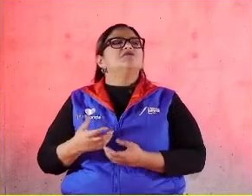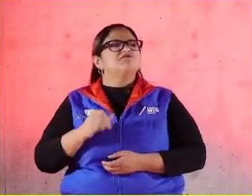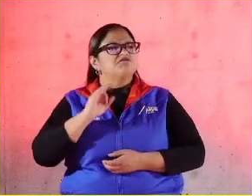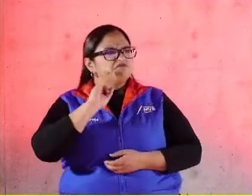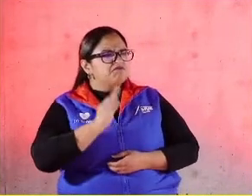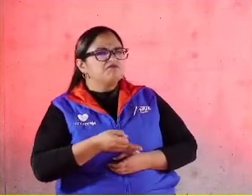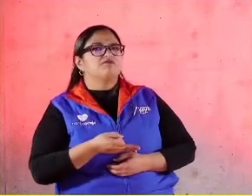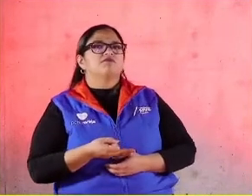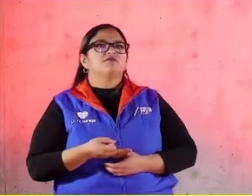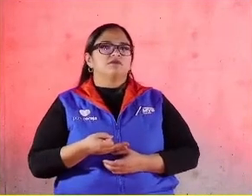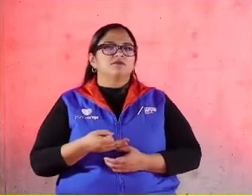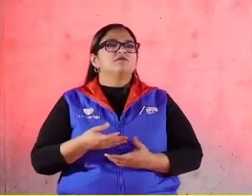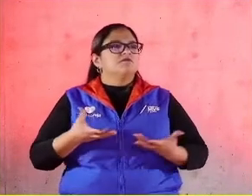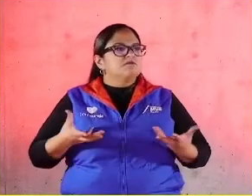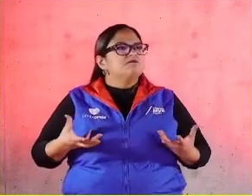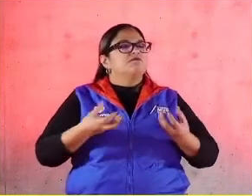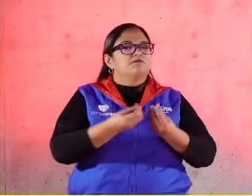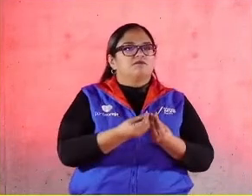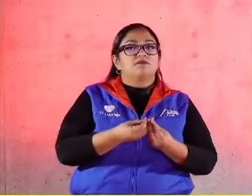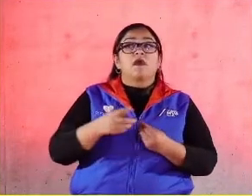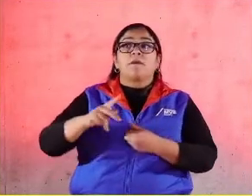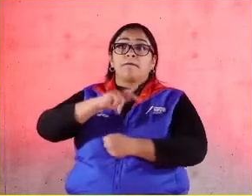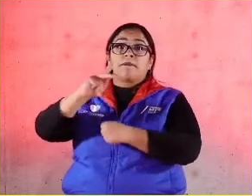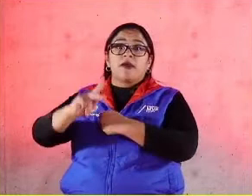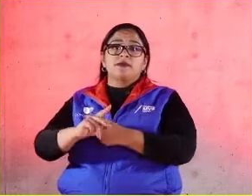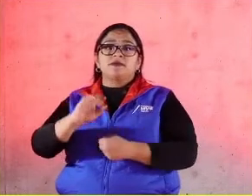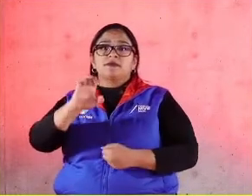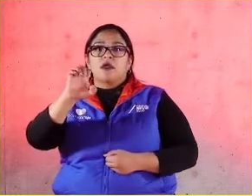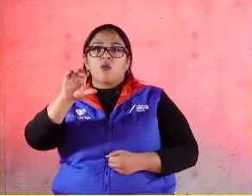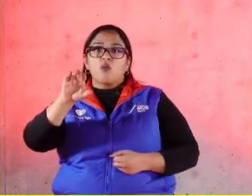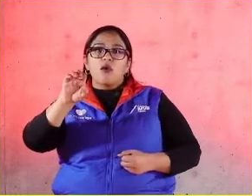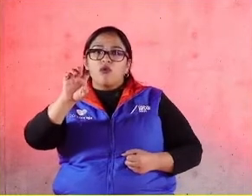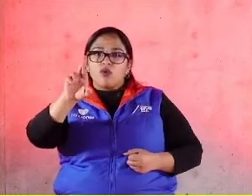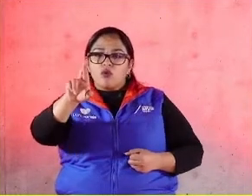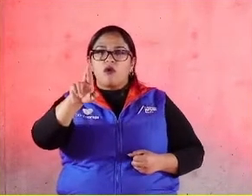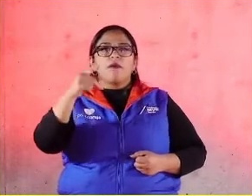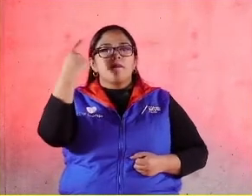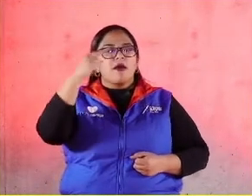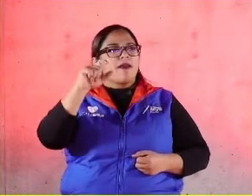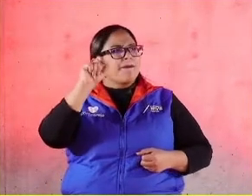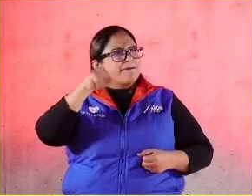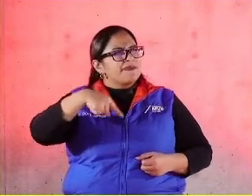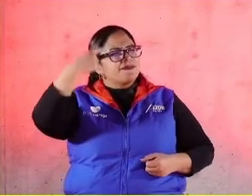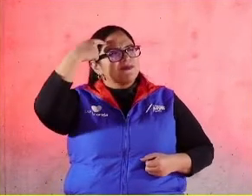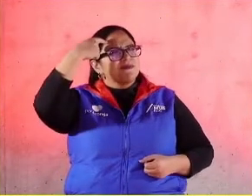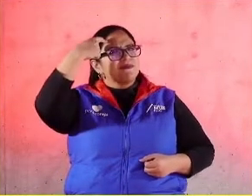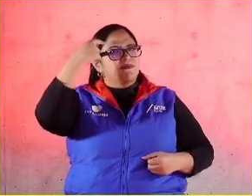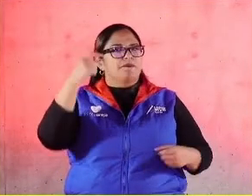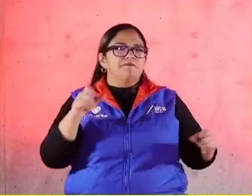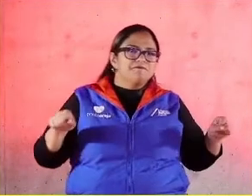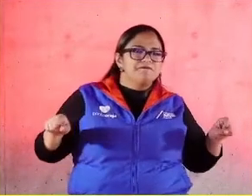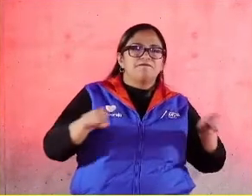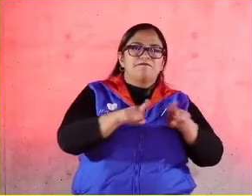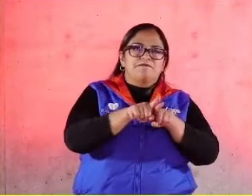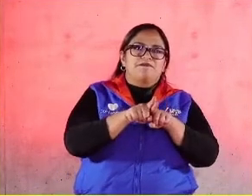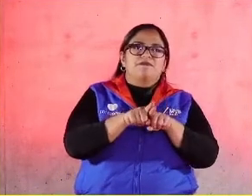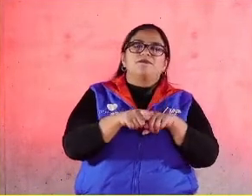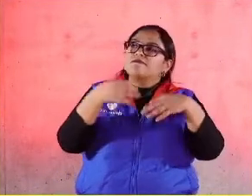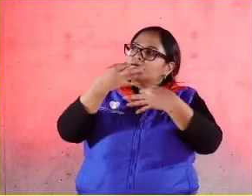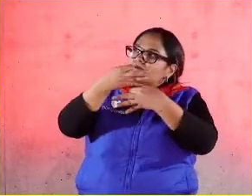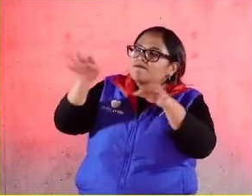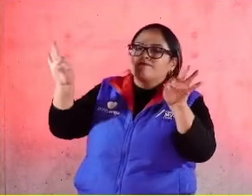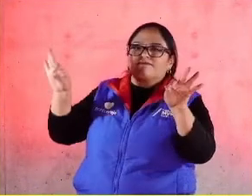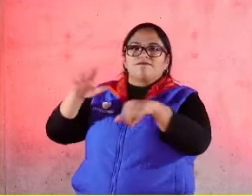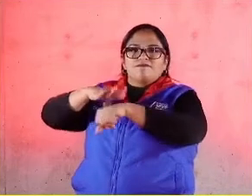apuesta junto con CEMEFI en Ecuador de hacer esta misma perspectiva, esta misma promoción, tratar de